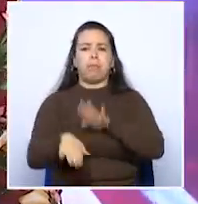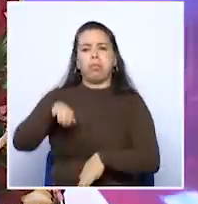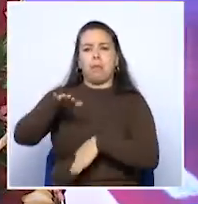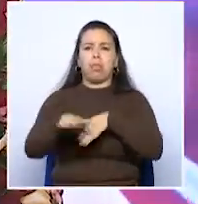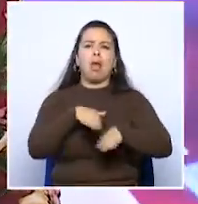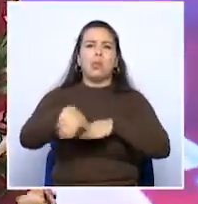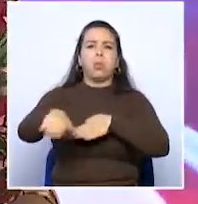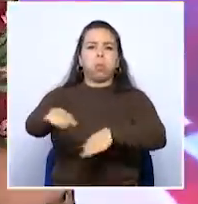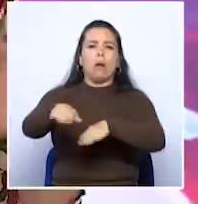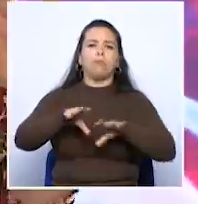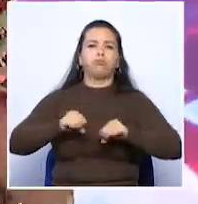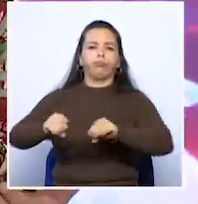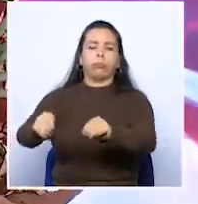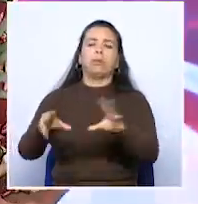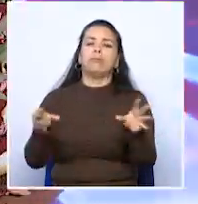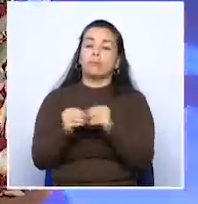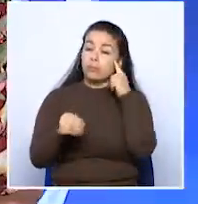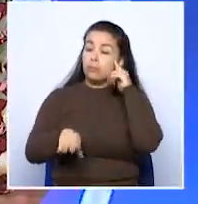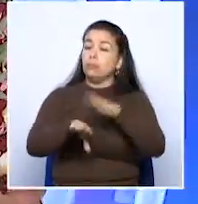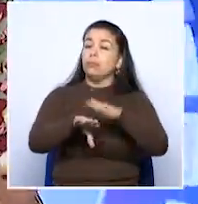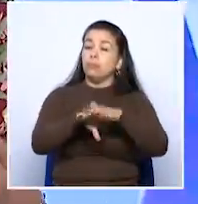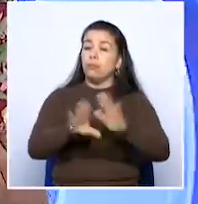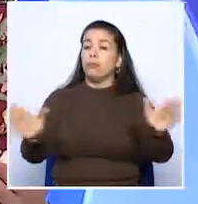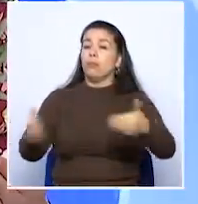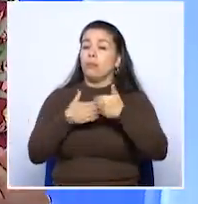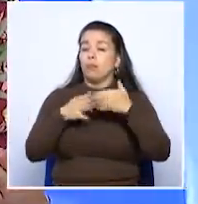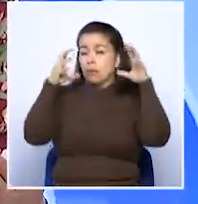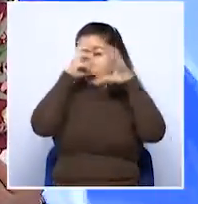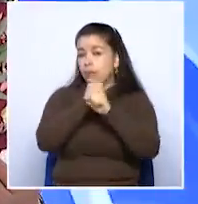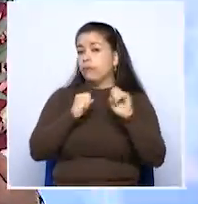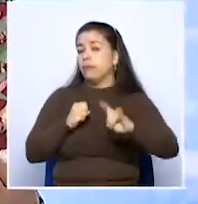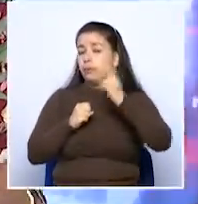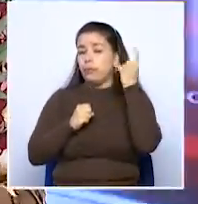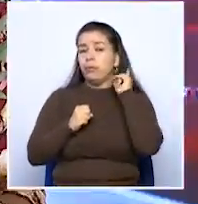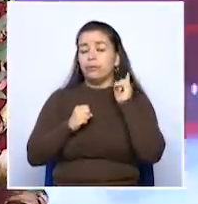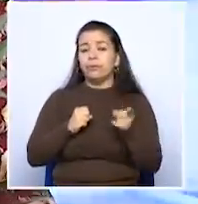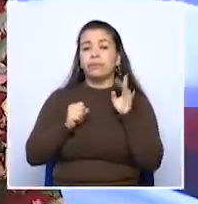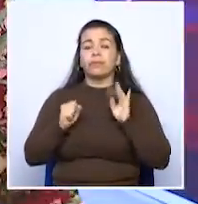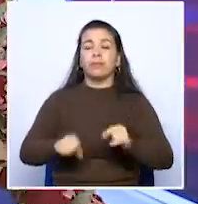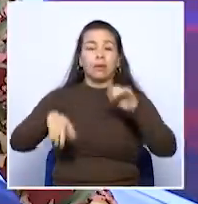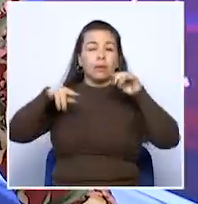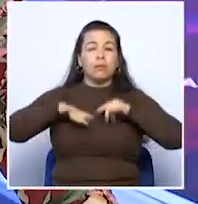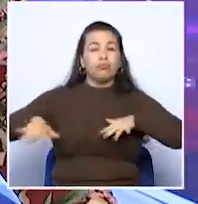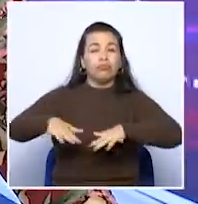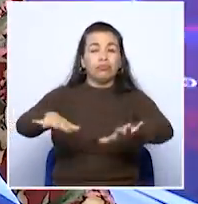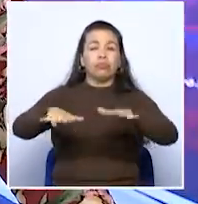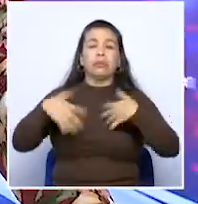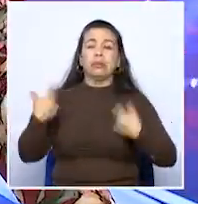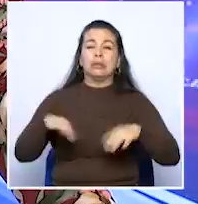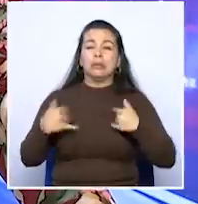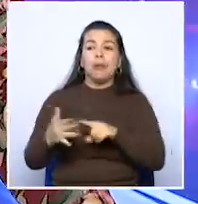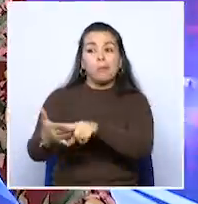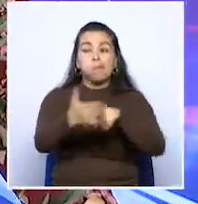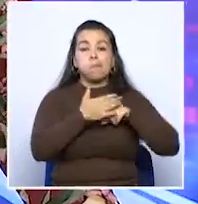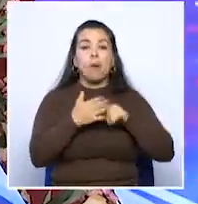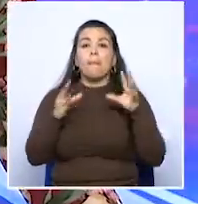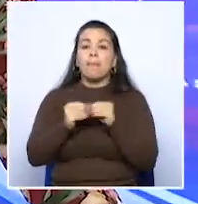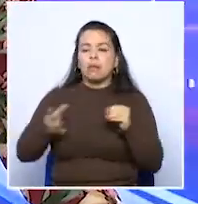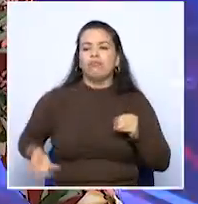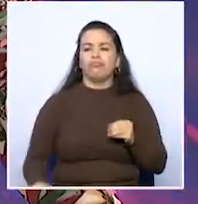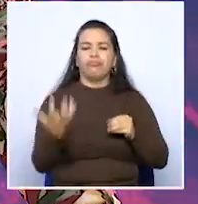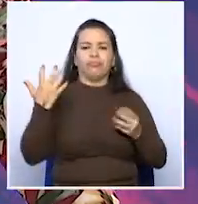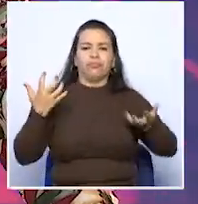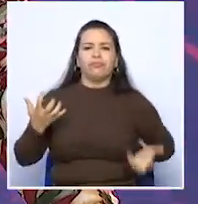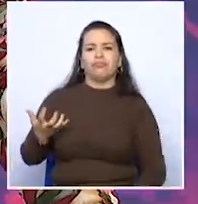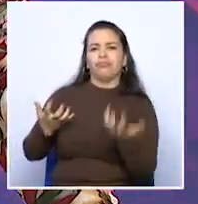autoridades no están descartando lo volvemos a repetir un cierre nocturno por cuenta de los deslizamientos que se están presentando y además porque hay maquinaria